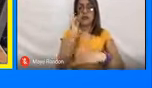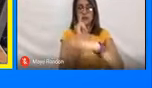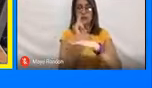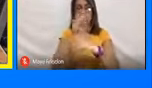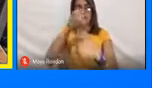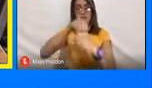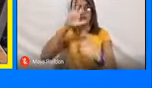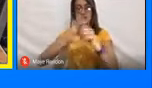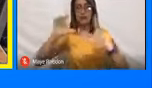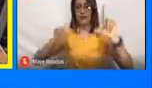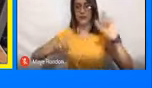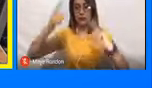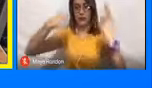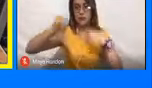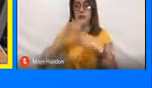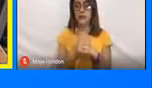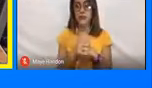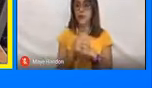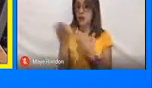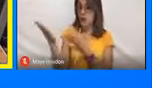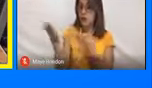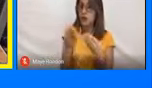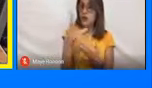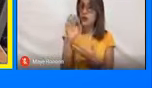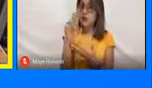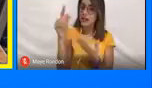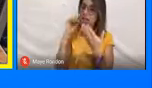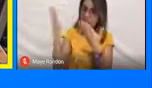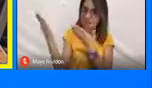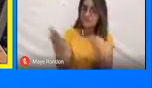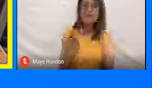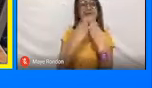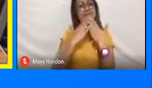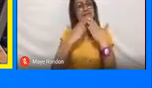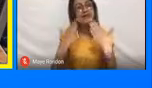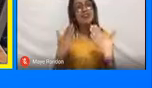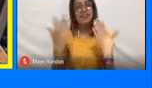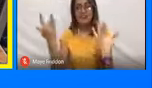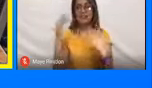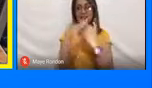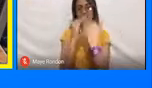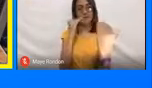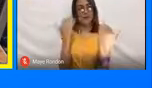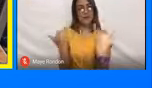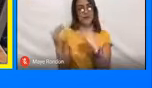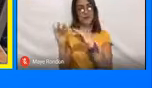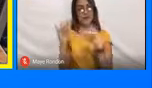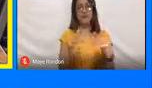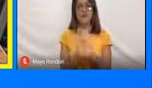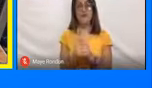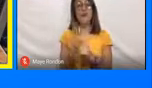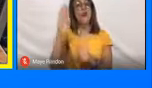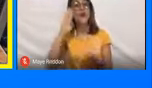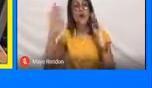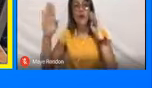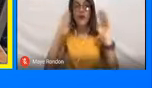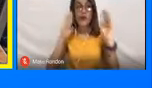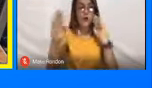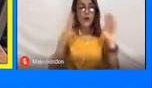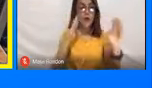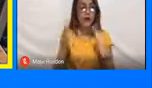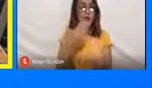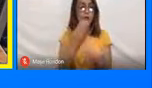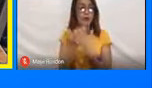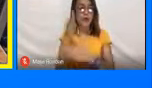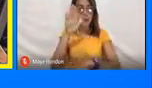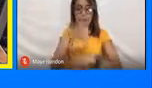Distrital del Turismo. Lorena, bienvenida y muchas gracias por aceptar esta invitación. Hola Natalia. Bueno, buenas